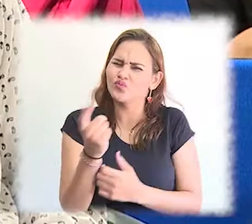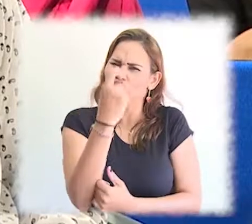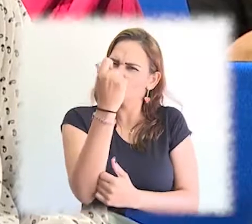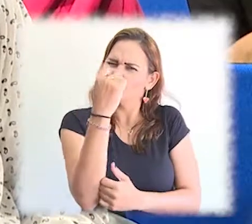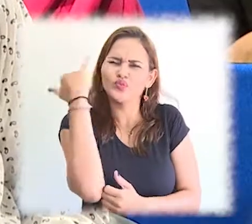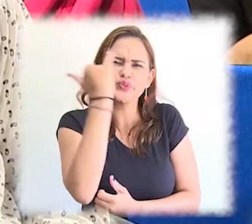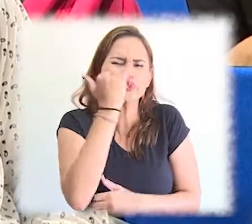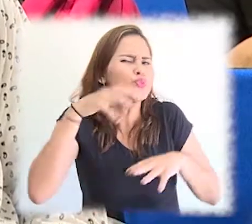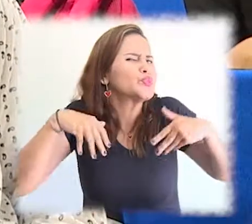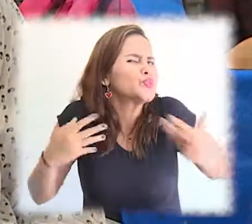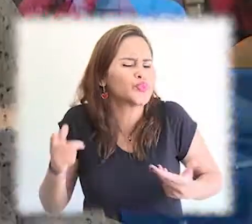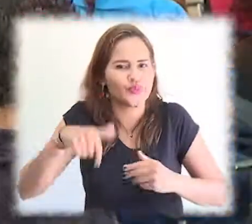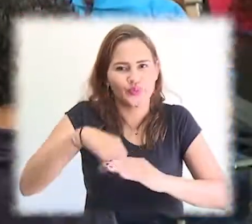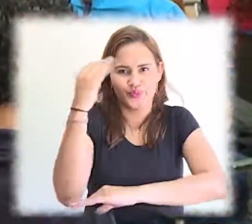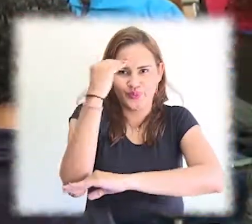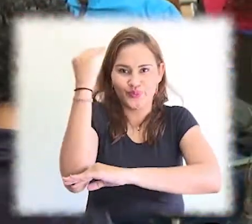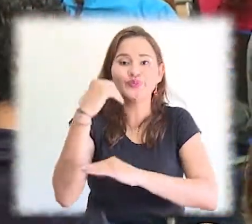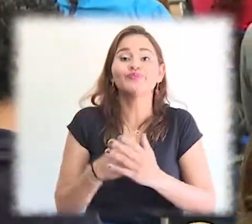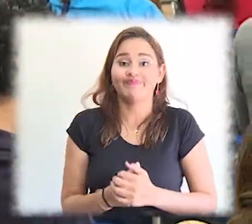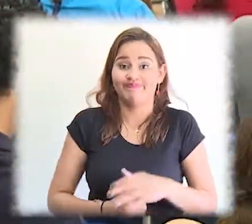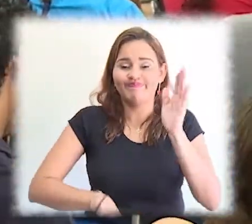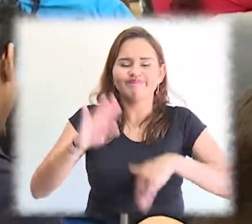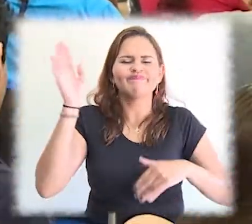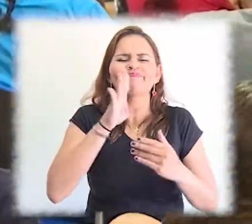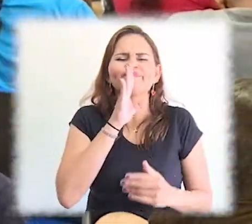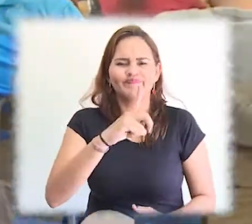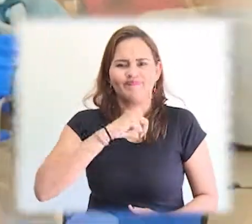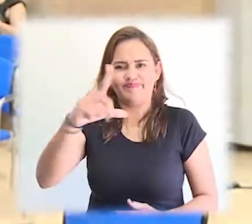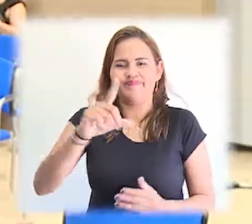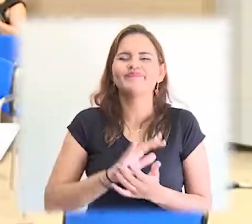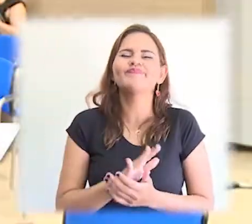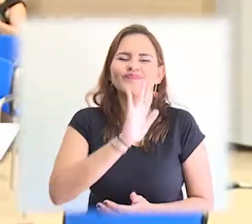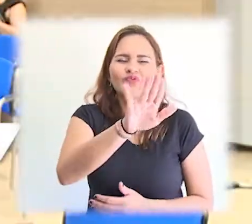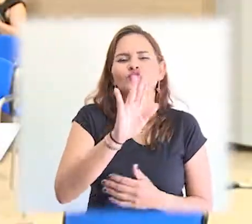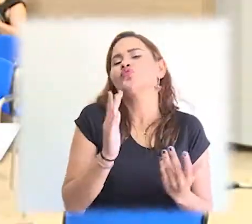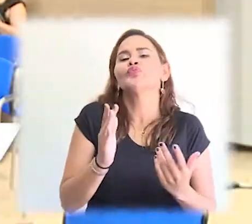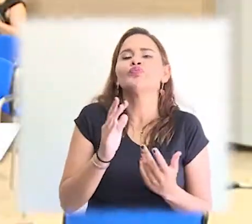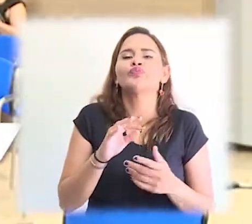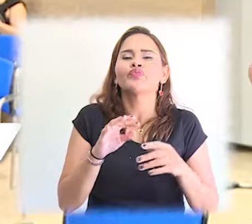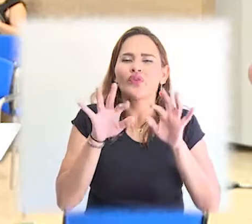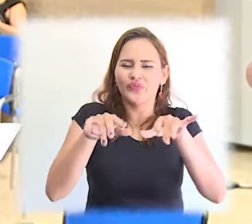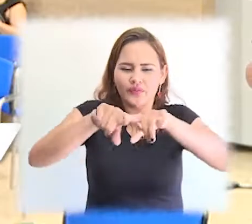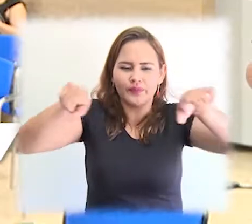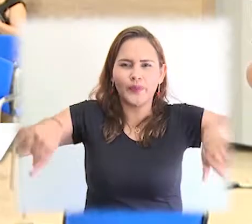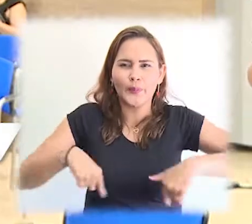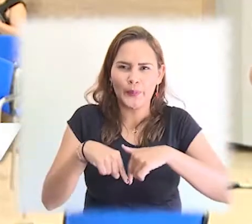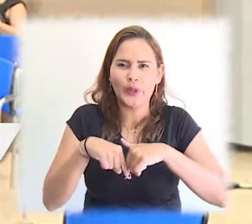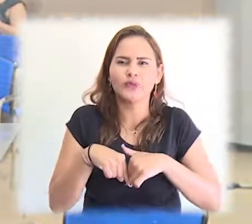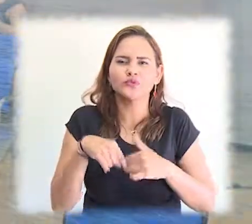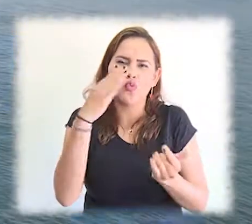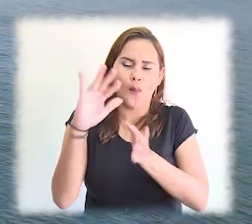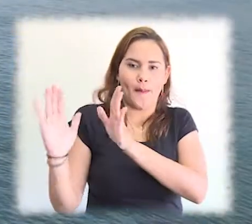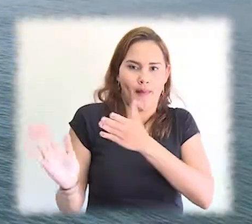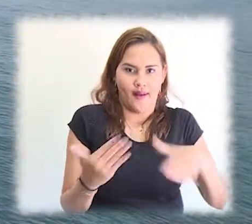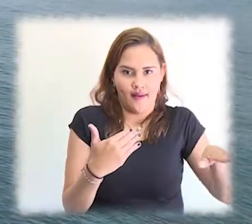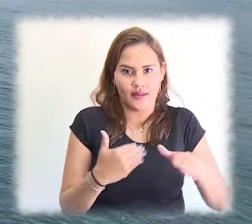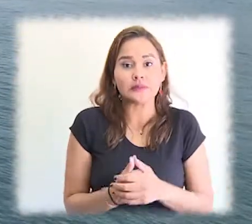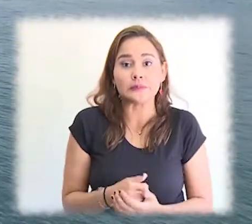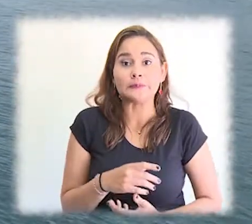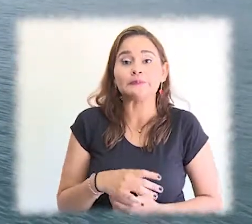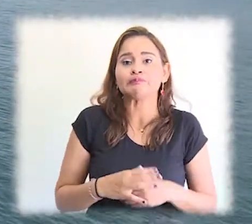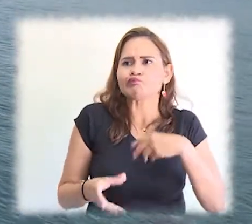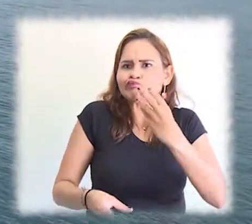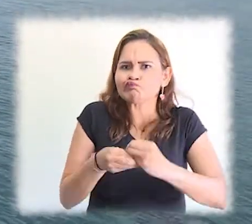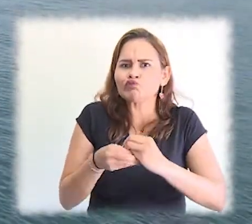Asesora de Planeación y en asocio con la Comisión Colombiana del Océano. Esta discusión que tiene que empezar en la academia, pero que lentamente tiene que ir